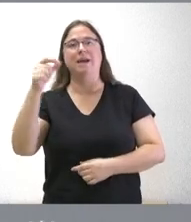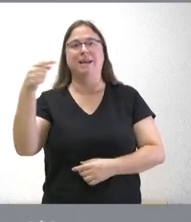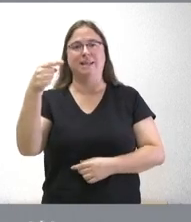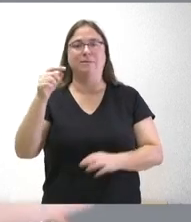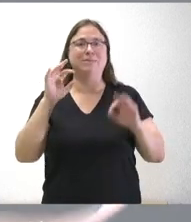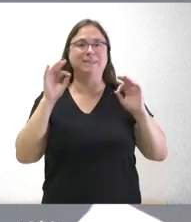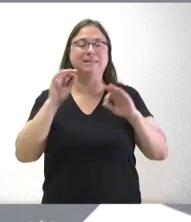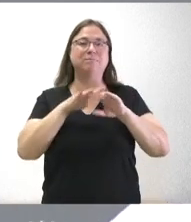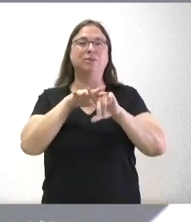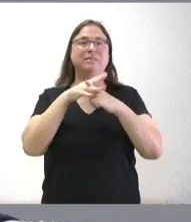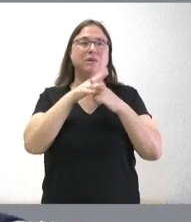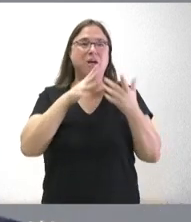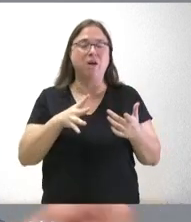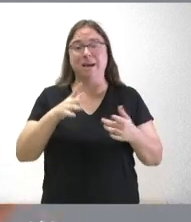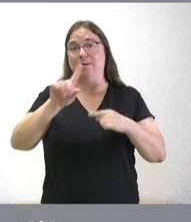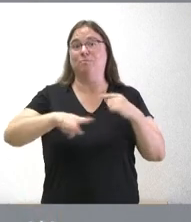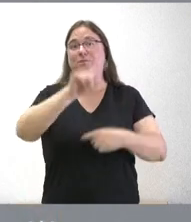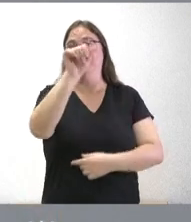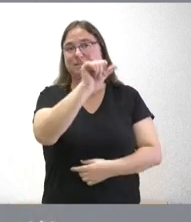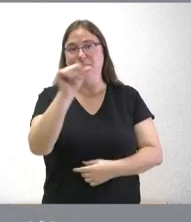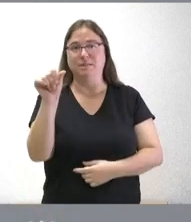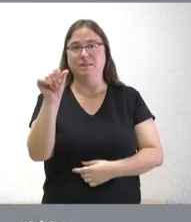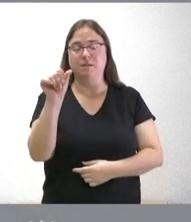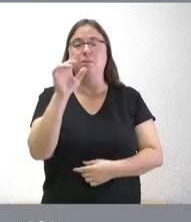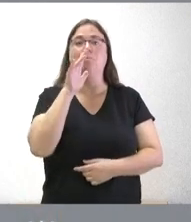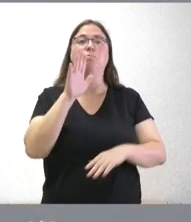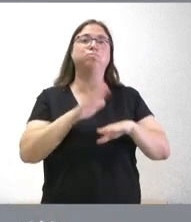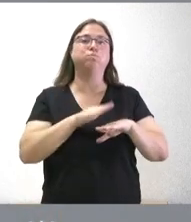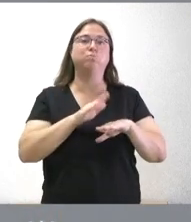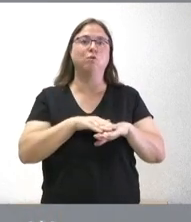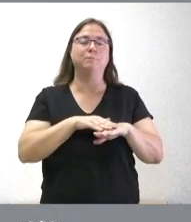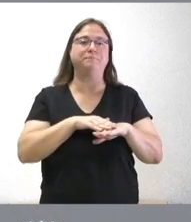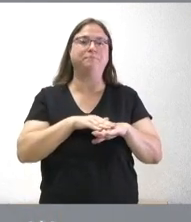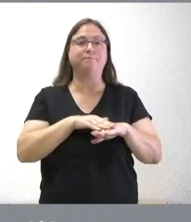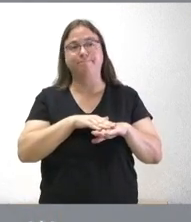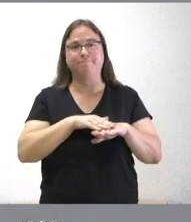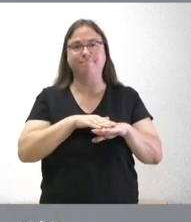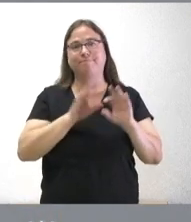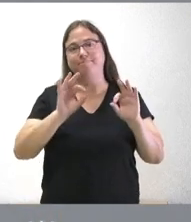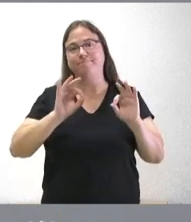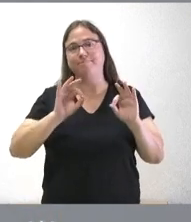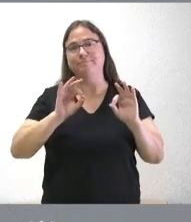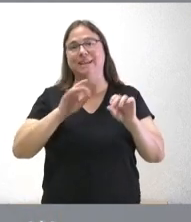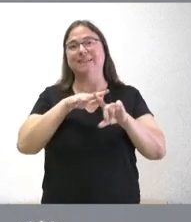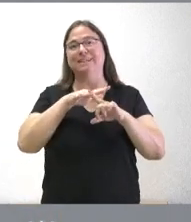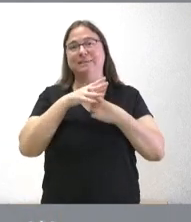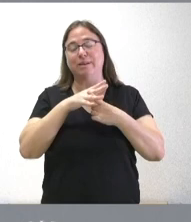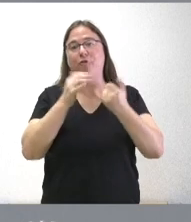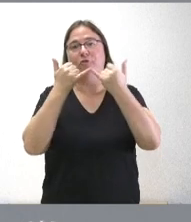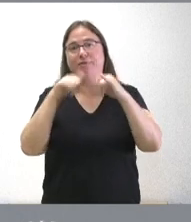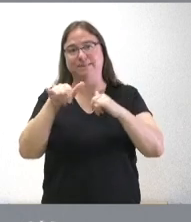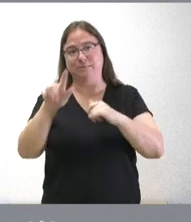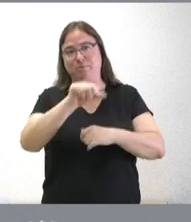como les digo en un contexto en que sabemos que la próxima semana como consecuencia de esta situación y ese festivo